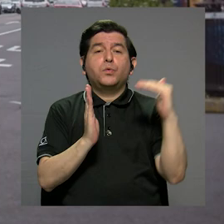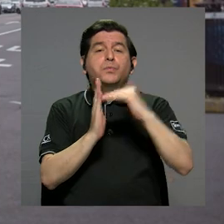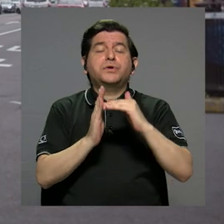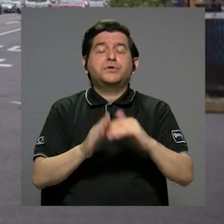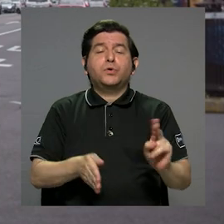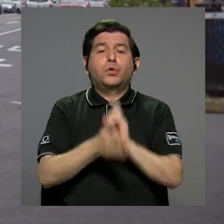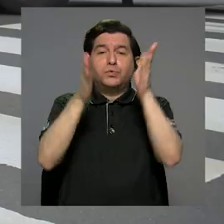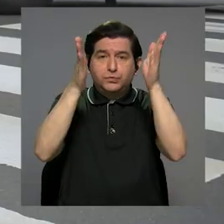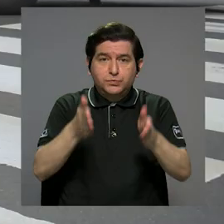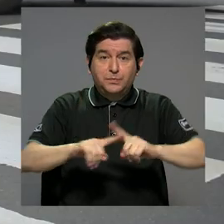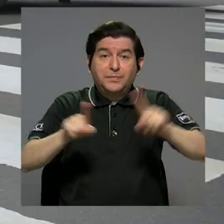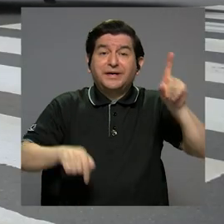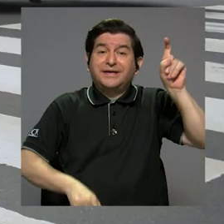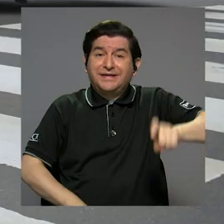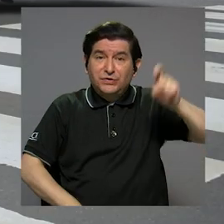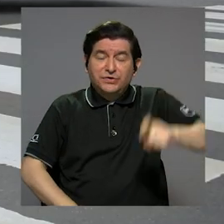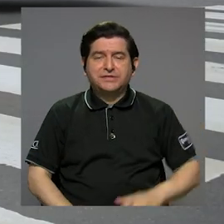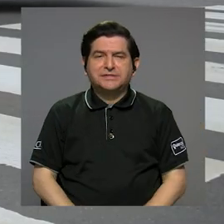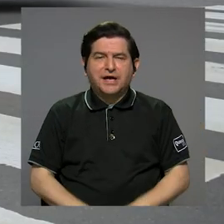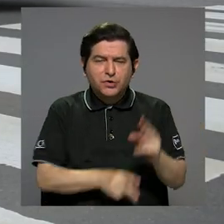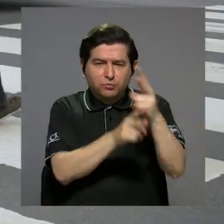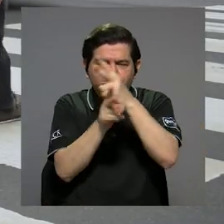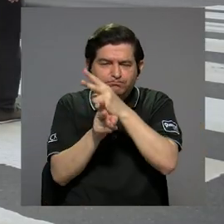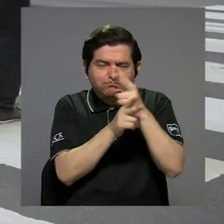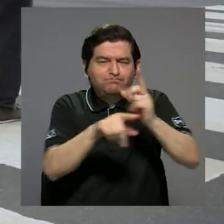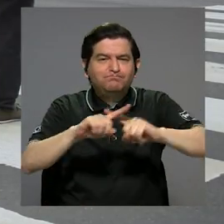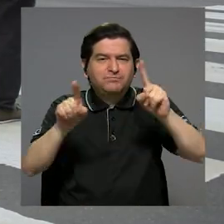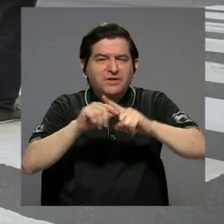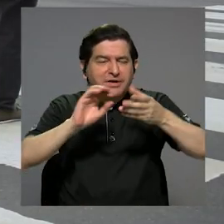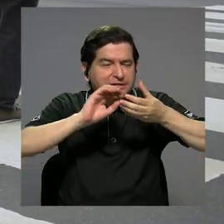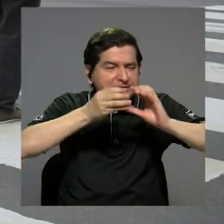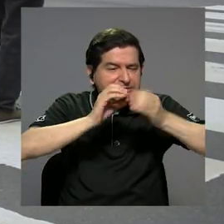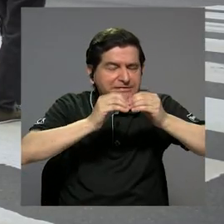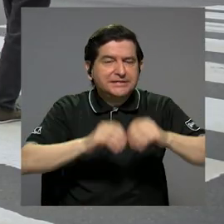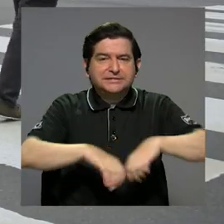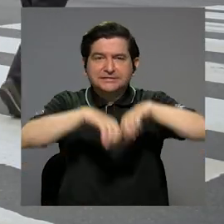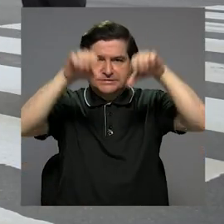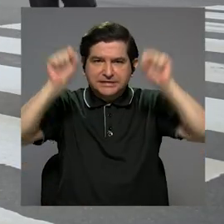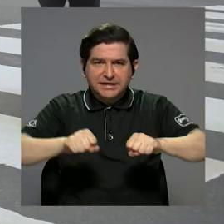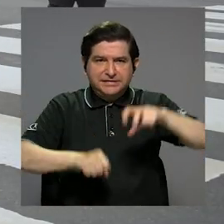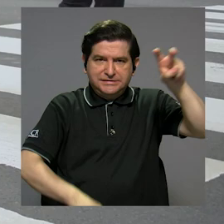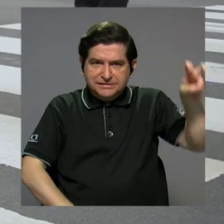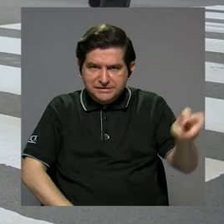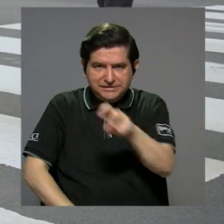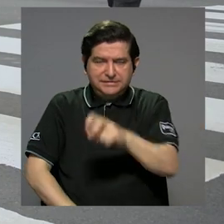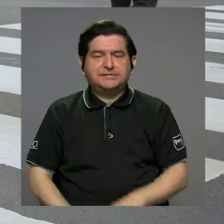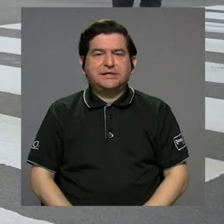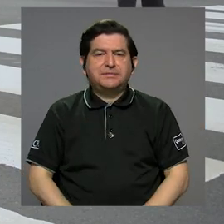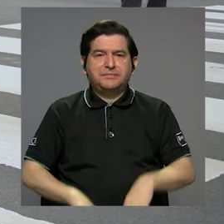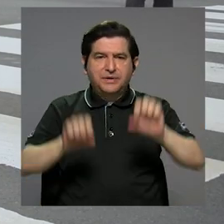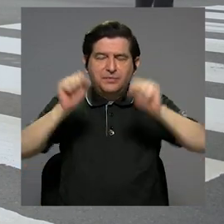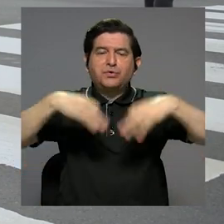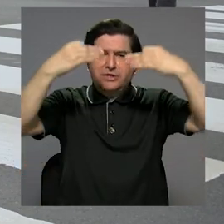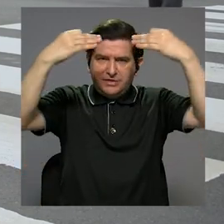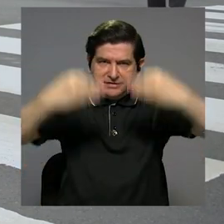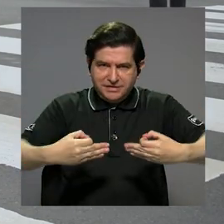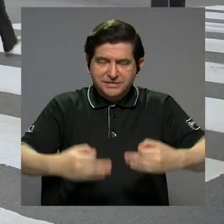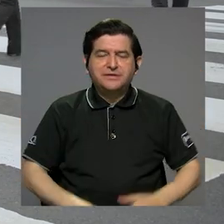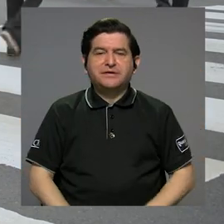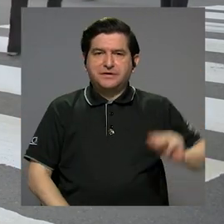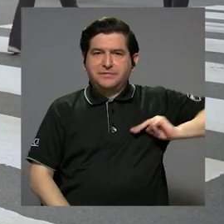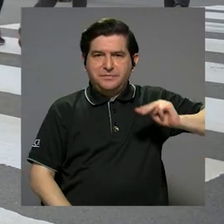un millón de usuarios, pero es necesario hacer un monitoreo de distintos indicadores del sistema de transporte para la toma de